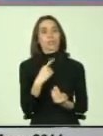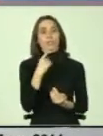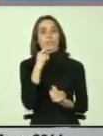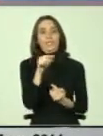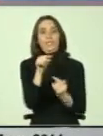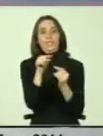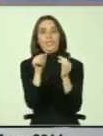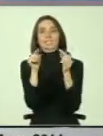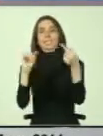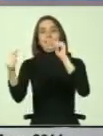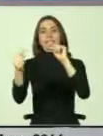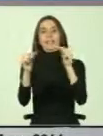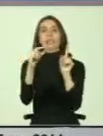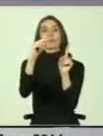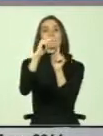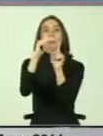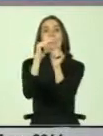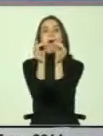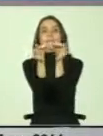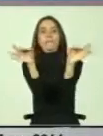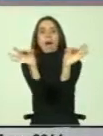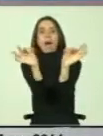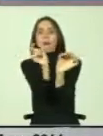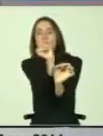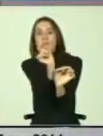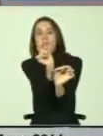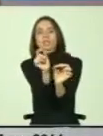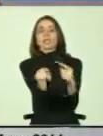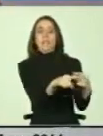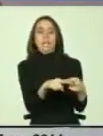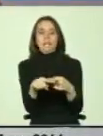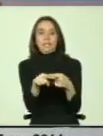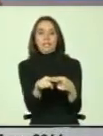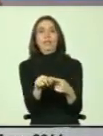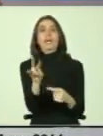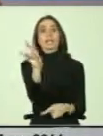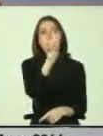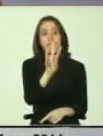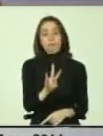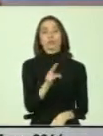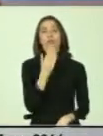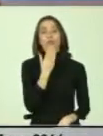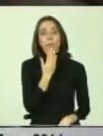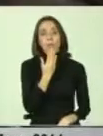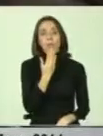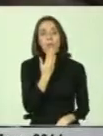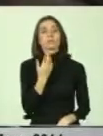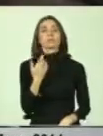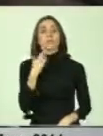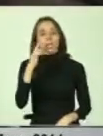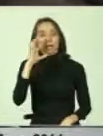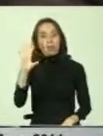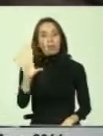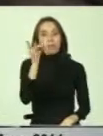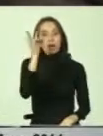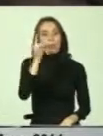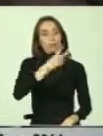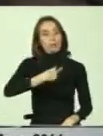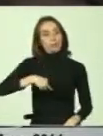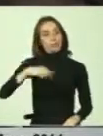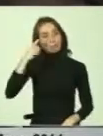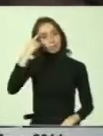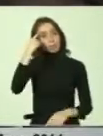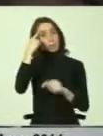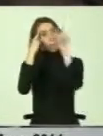en este debate conceptual que tenemos que generar como sociedad y también desde el servicio, a objeto de darnos cuenta que a nuestro juicio,